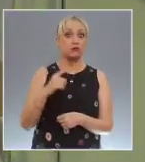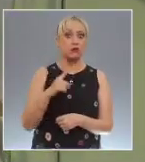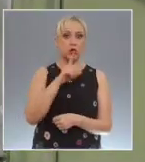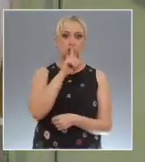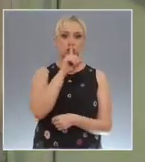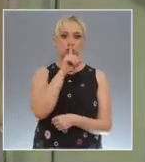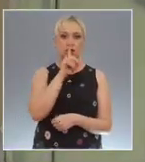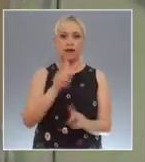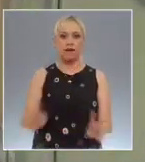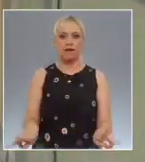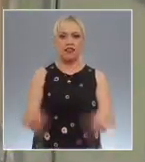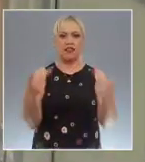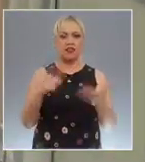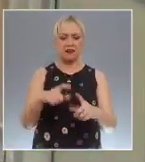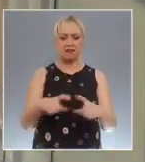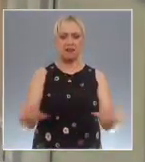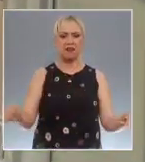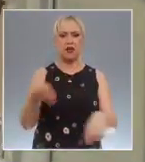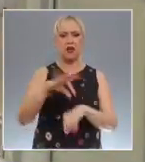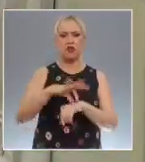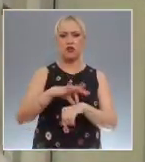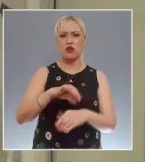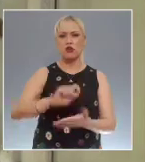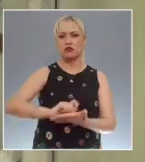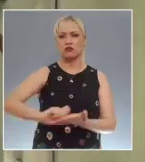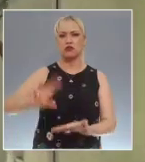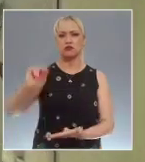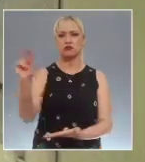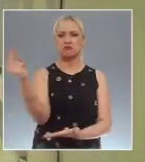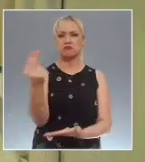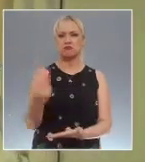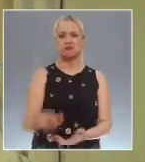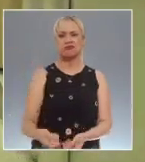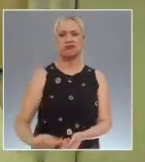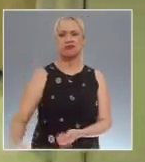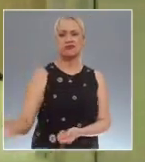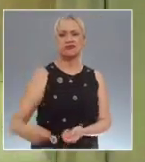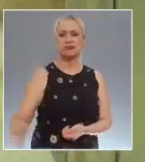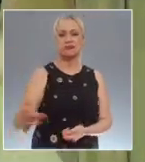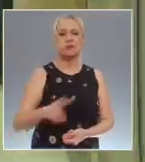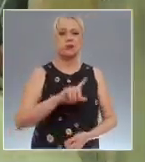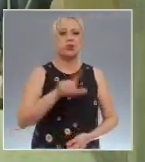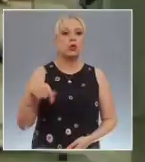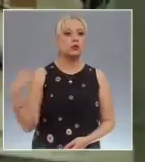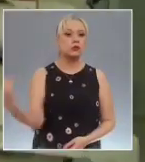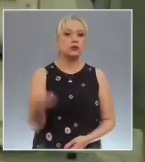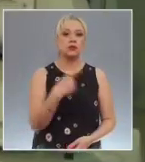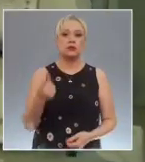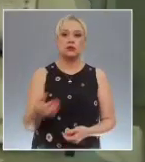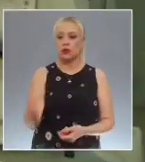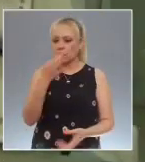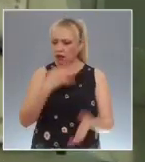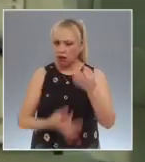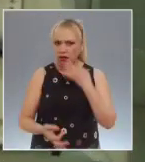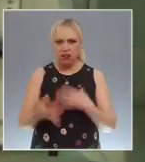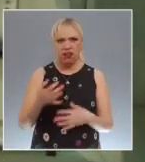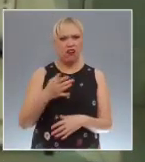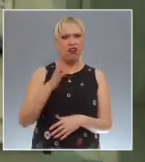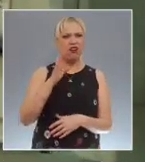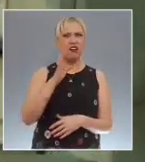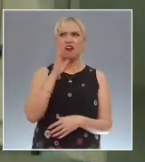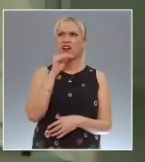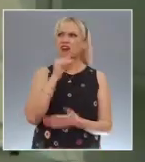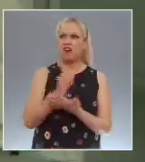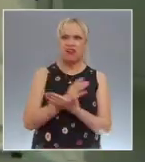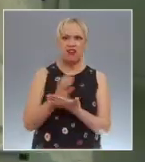De acuerdo con la Organización Mundial de la Salud, la resistencia antimicrobiana es una de las 10 principales amenazas mundiales para la salud